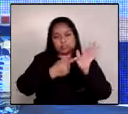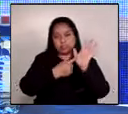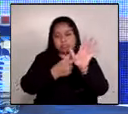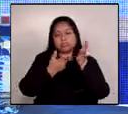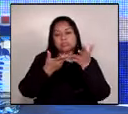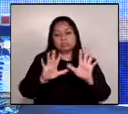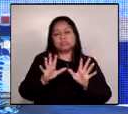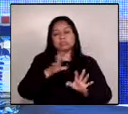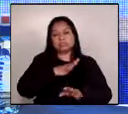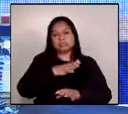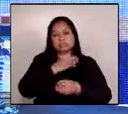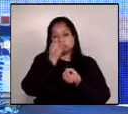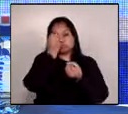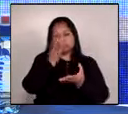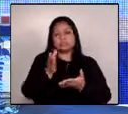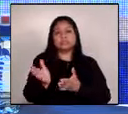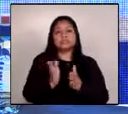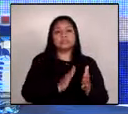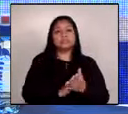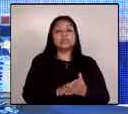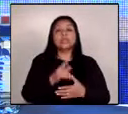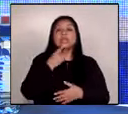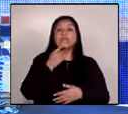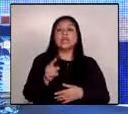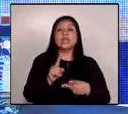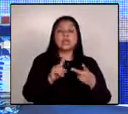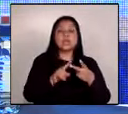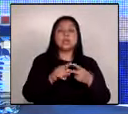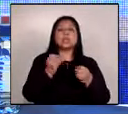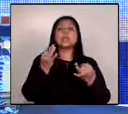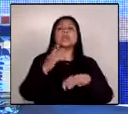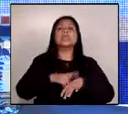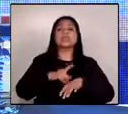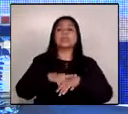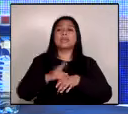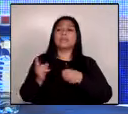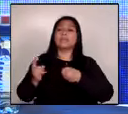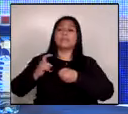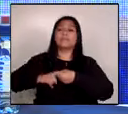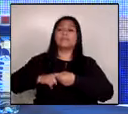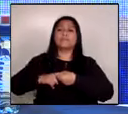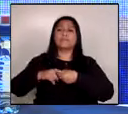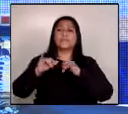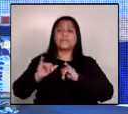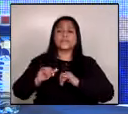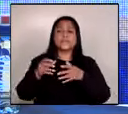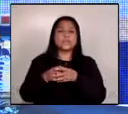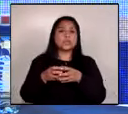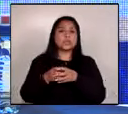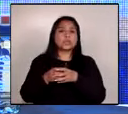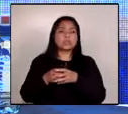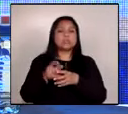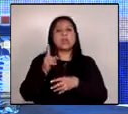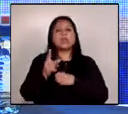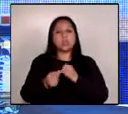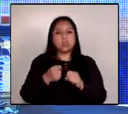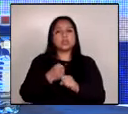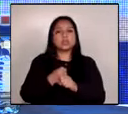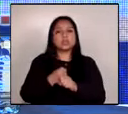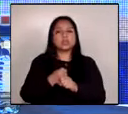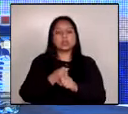segunda pregunta es un año es un año como advirtió el presidente en su discurso y como él manifestó